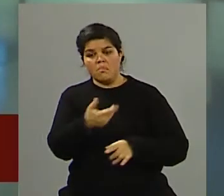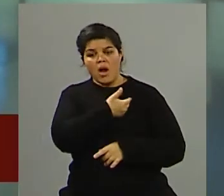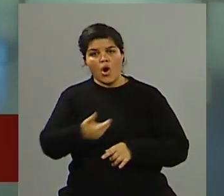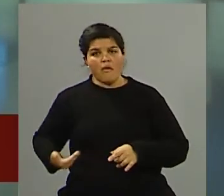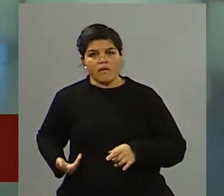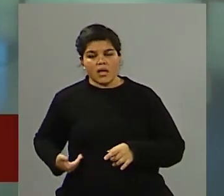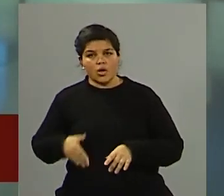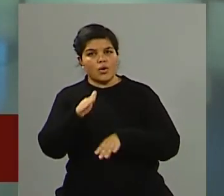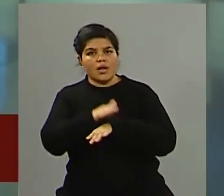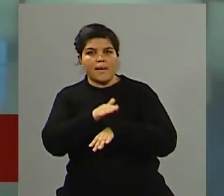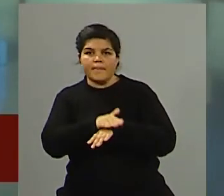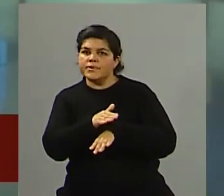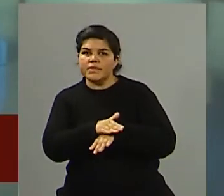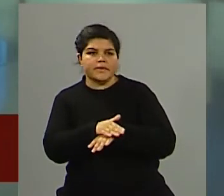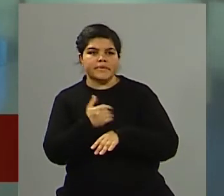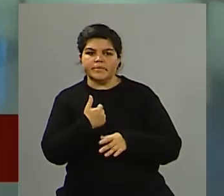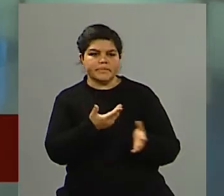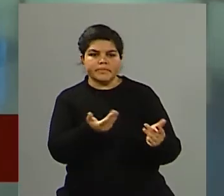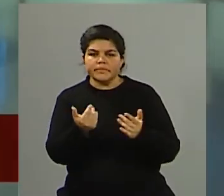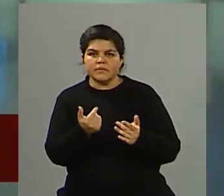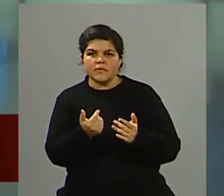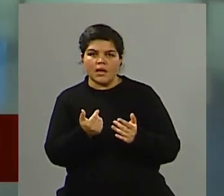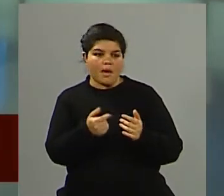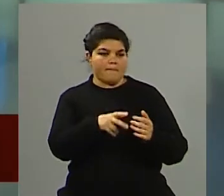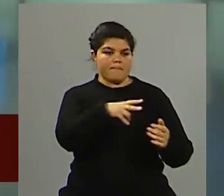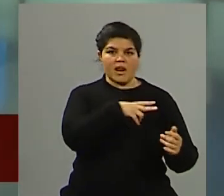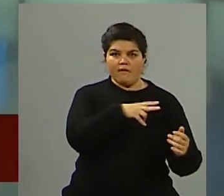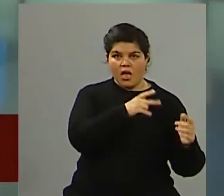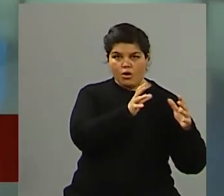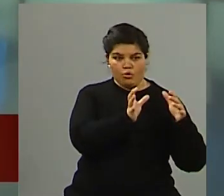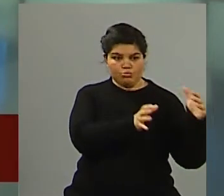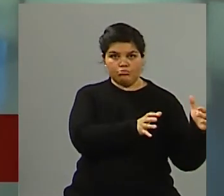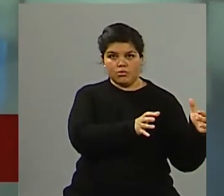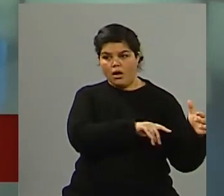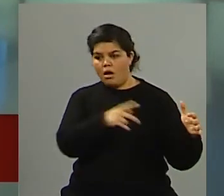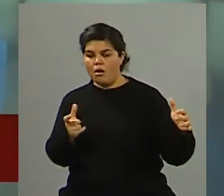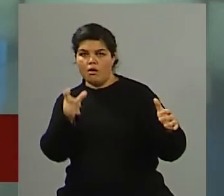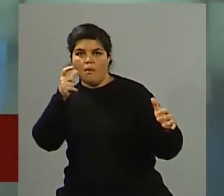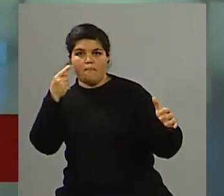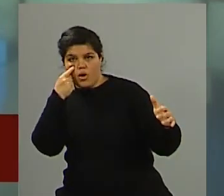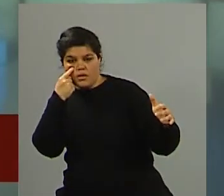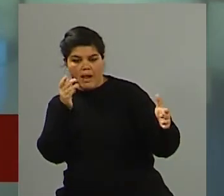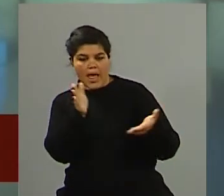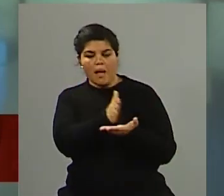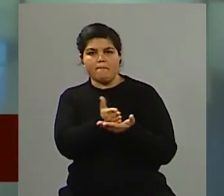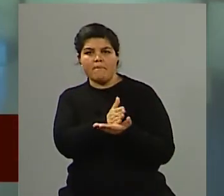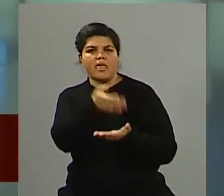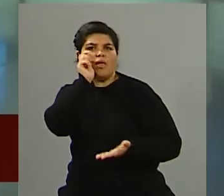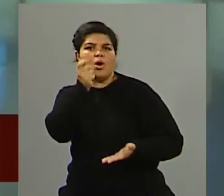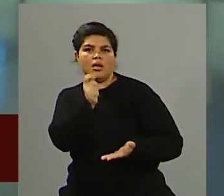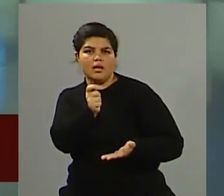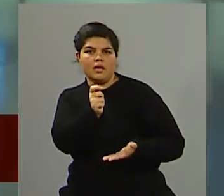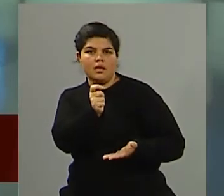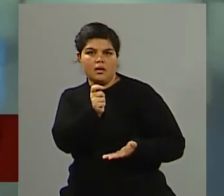esa herramienta ese nexo de ser entre el privado y nuestros ciudadanos y ciudadanas nuestros jóvenes que están ansiosos de